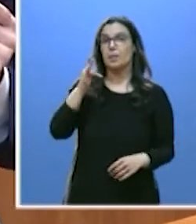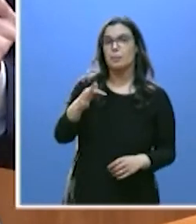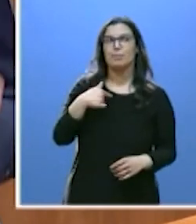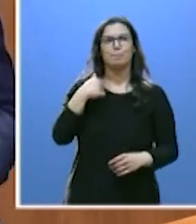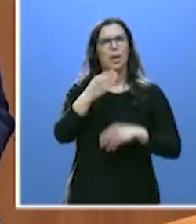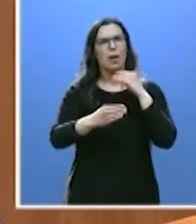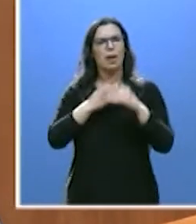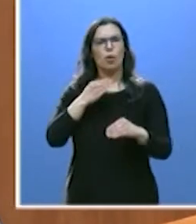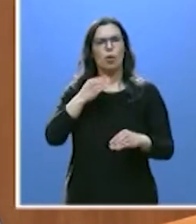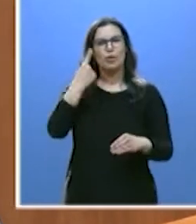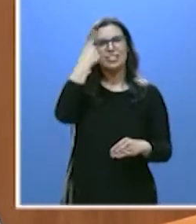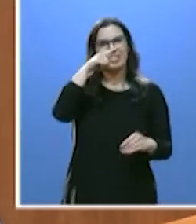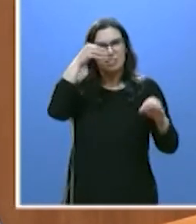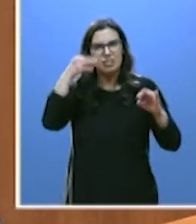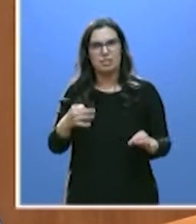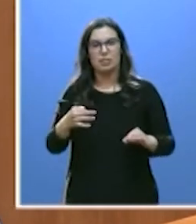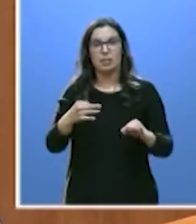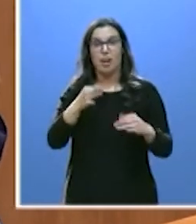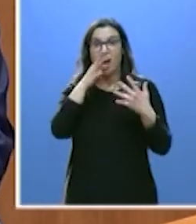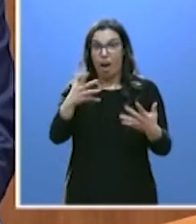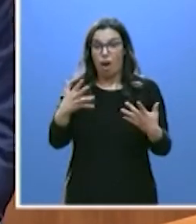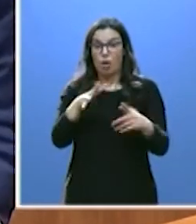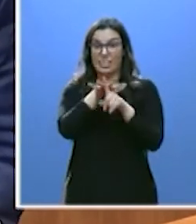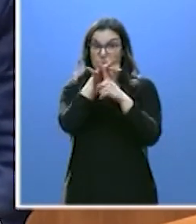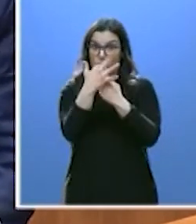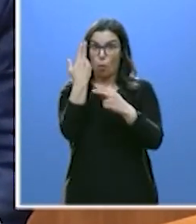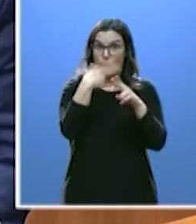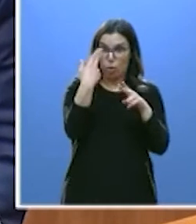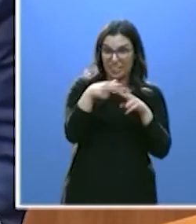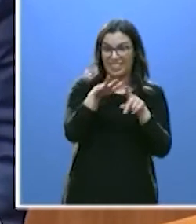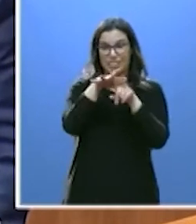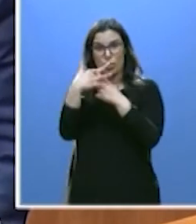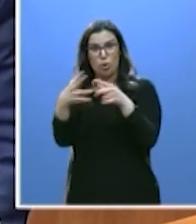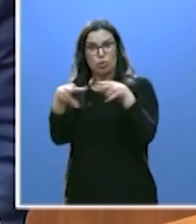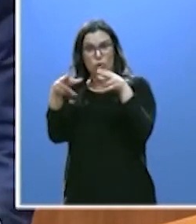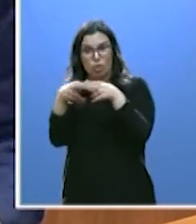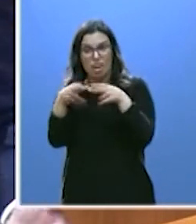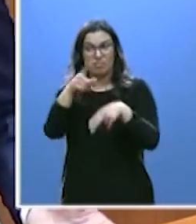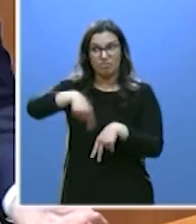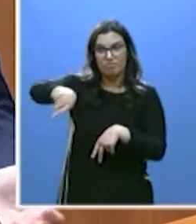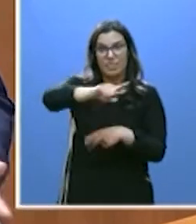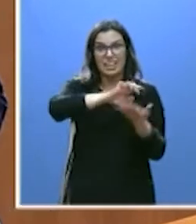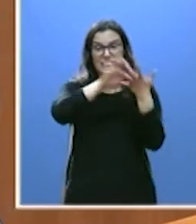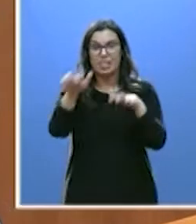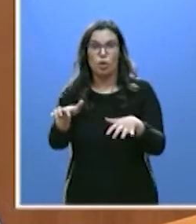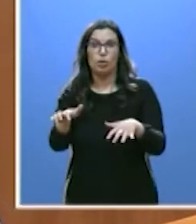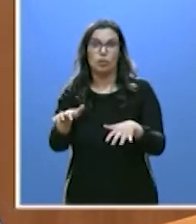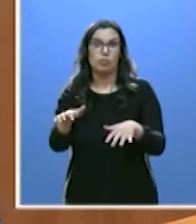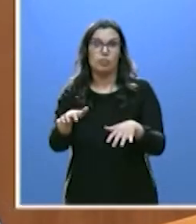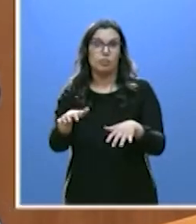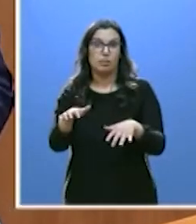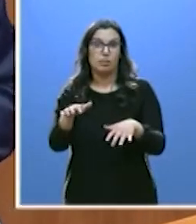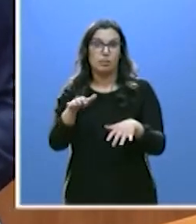convencido de que en la actual situación política y social de Castilla y León nadie quería una